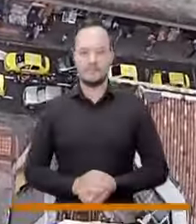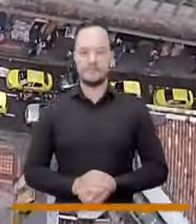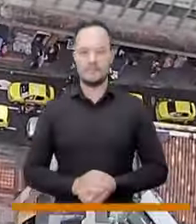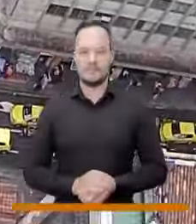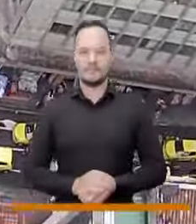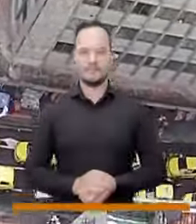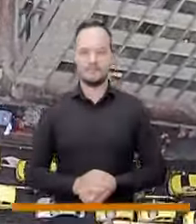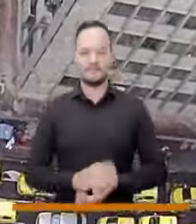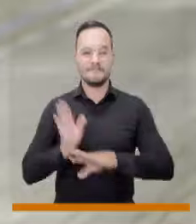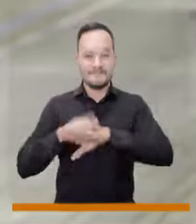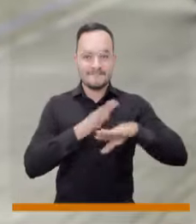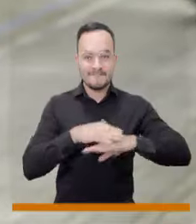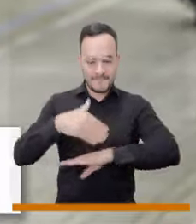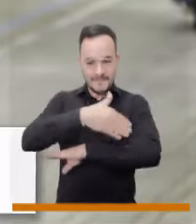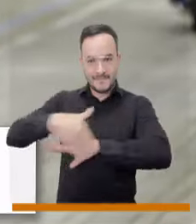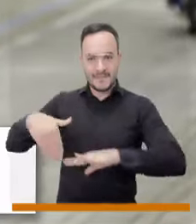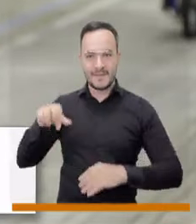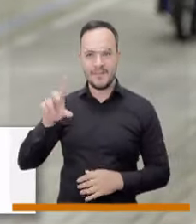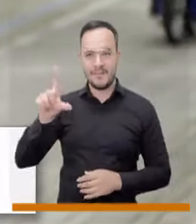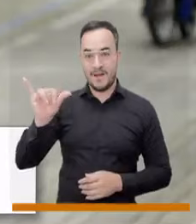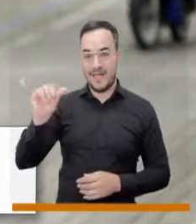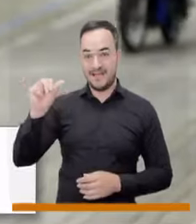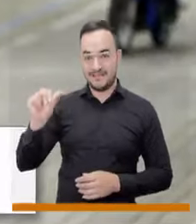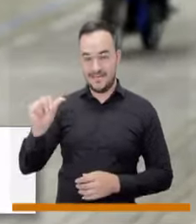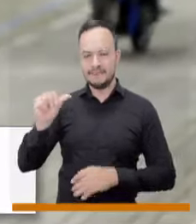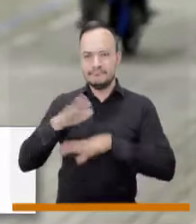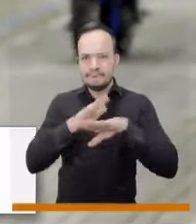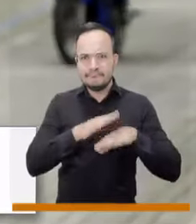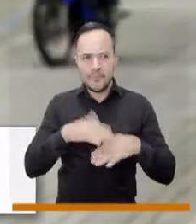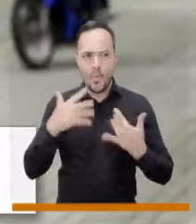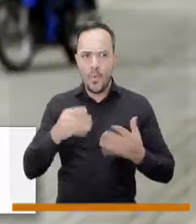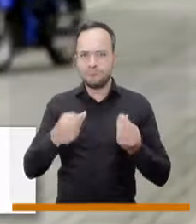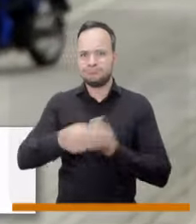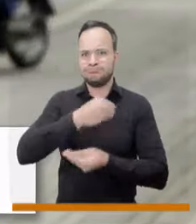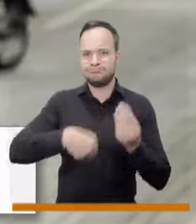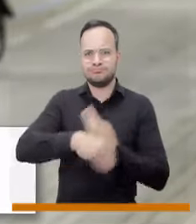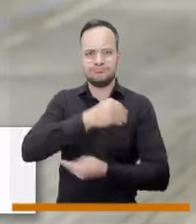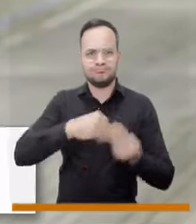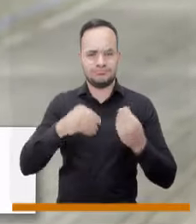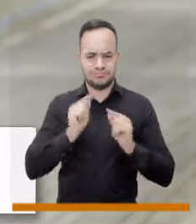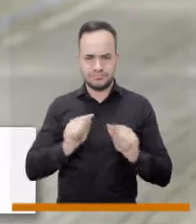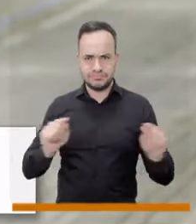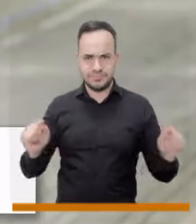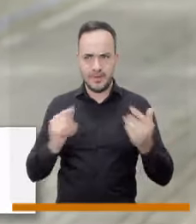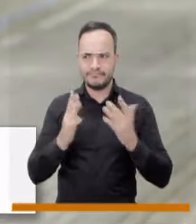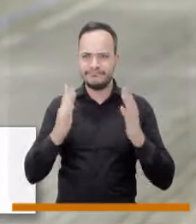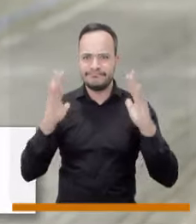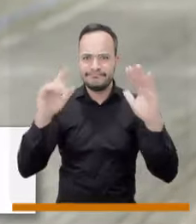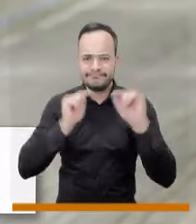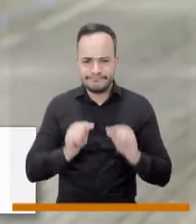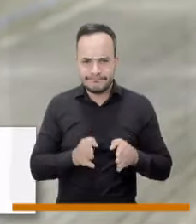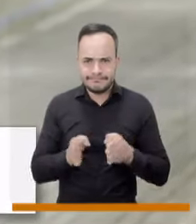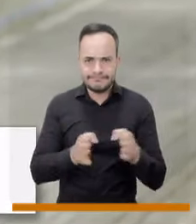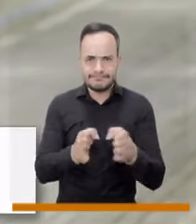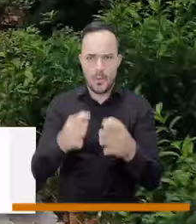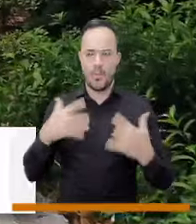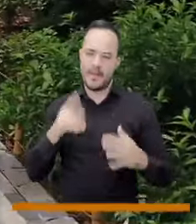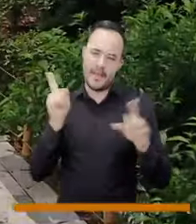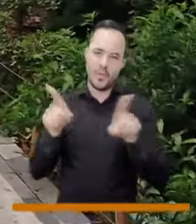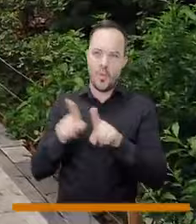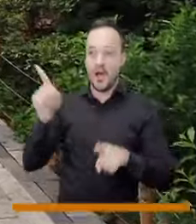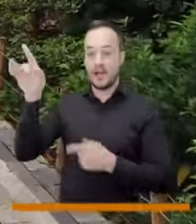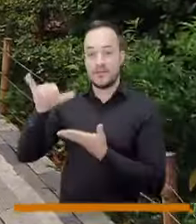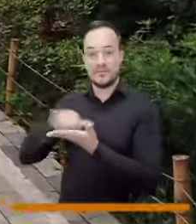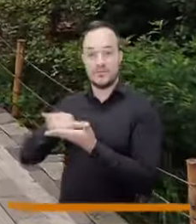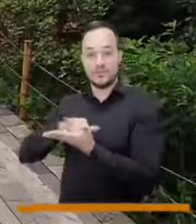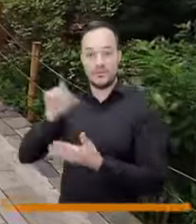la avenida la playa es uno de los grandes ejes económicos y socioculturales de medellín puede compararse con la quinta avenida nueva